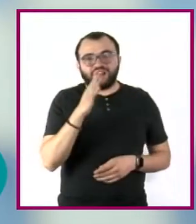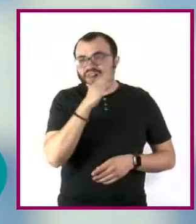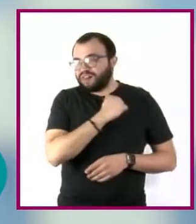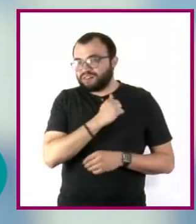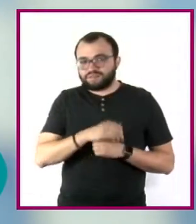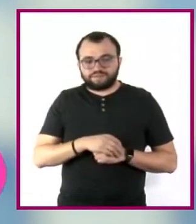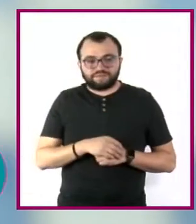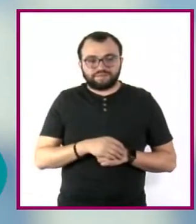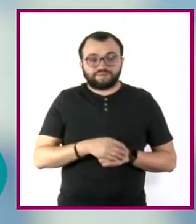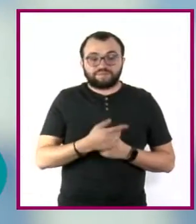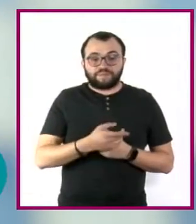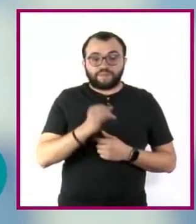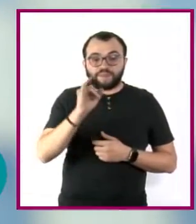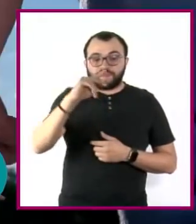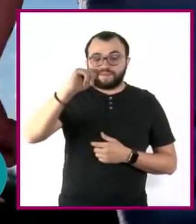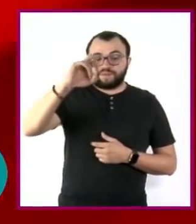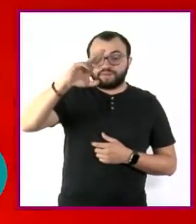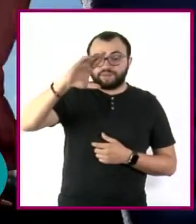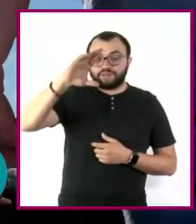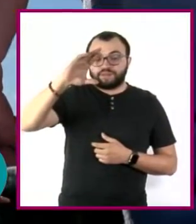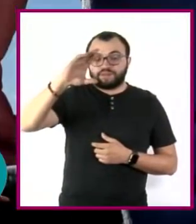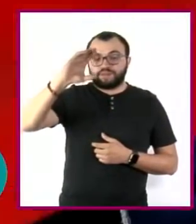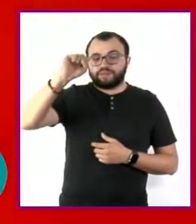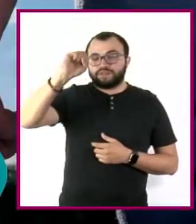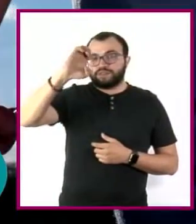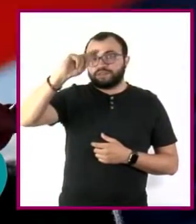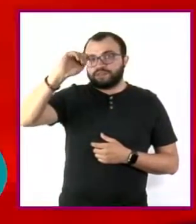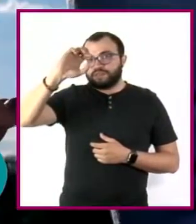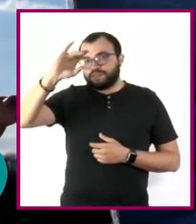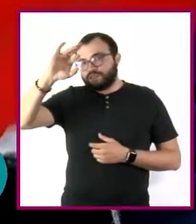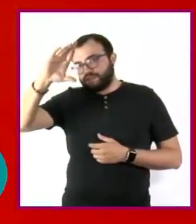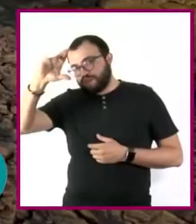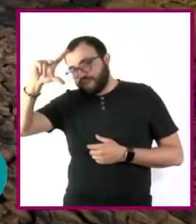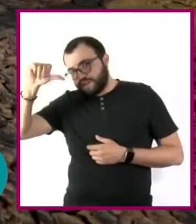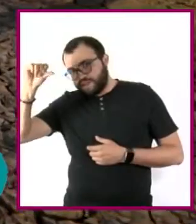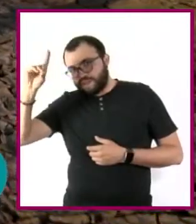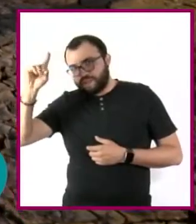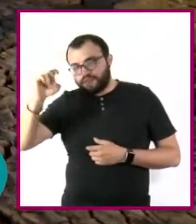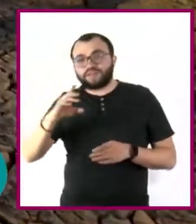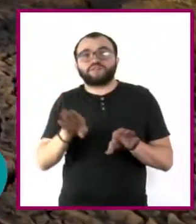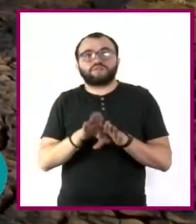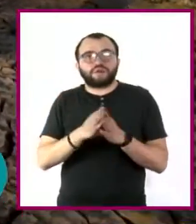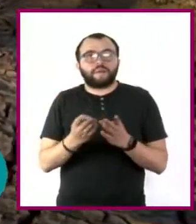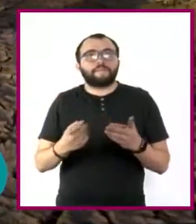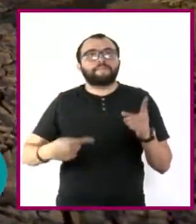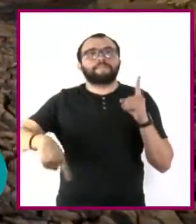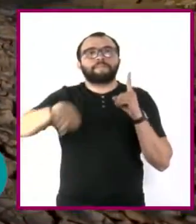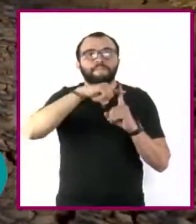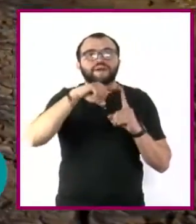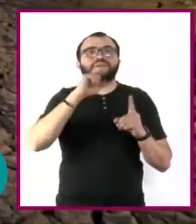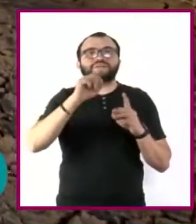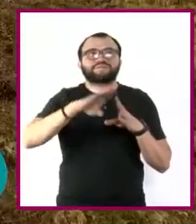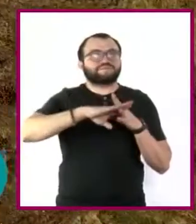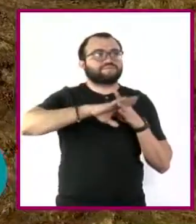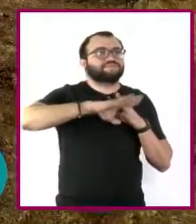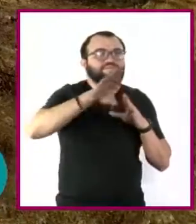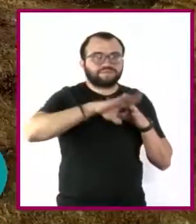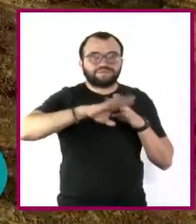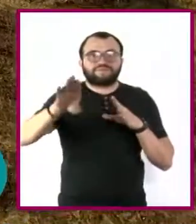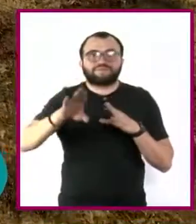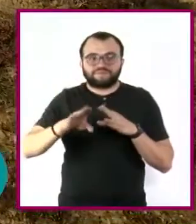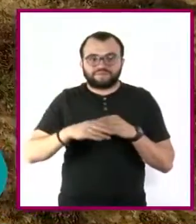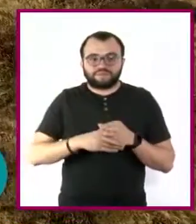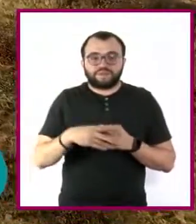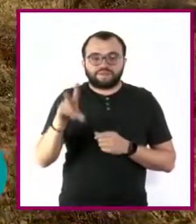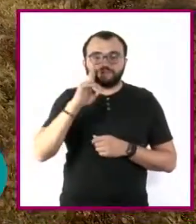La intersectoralidad entre racismo, género y etnia se complica cuando se suman a la migración. Escuchemos lo que narra Macaria,